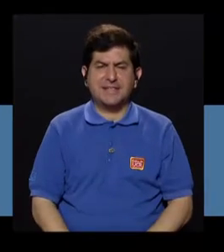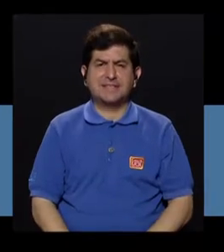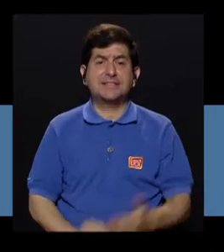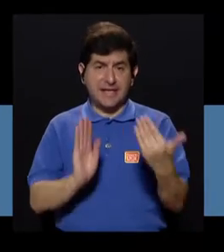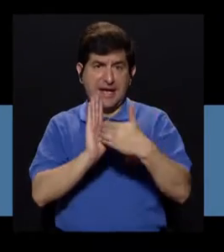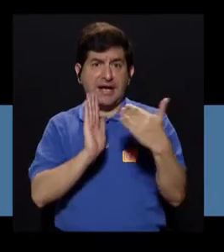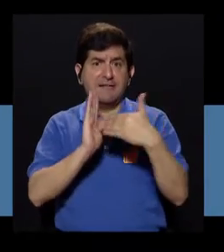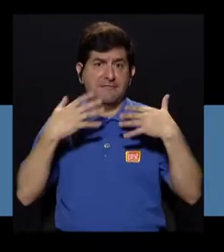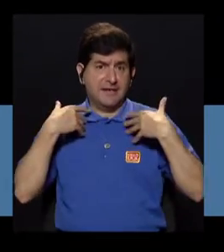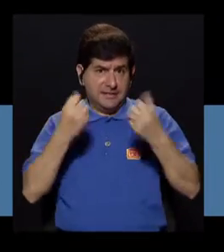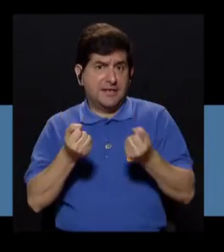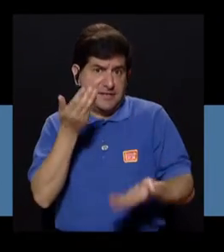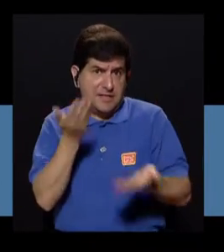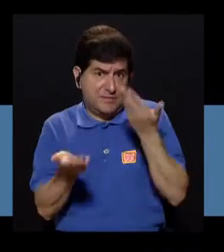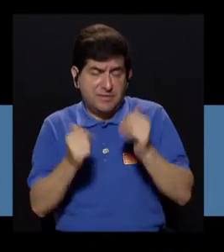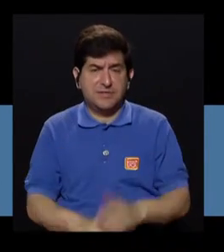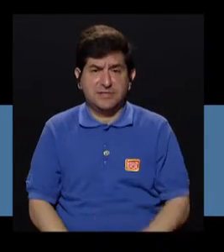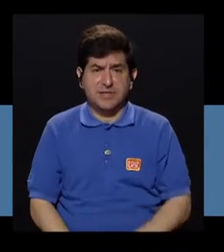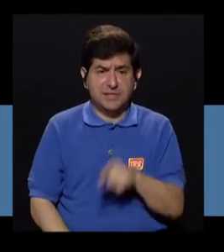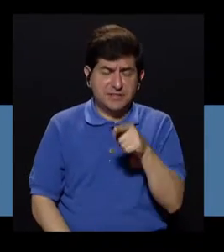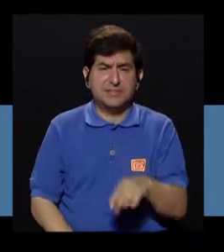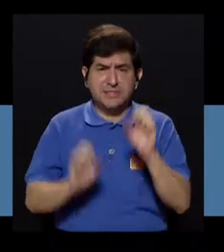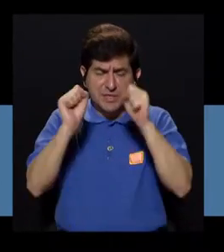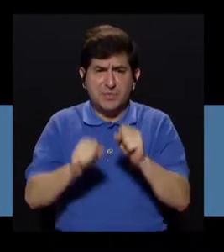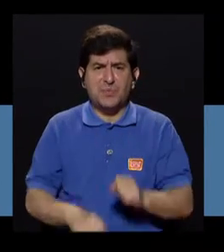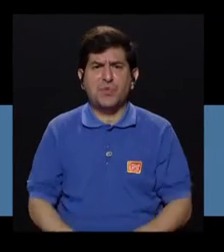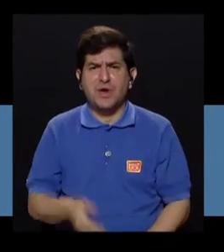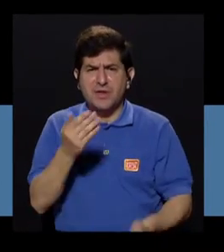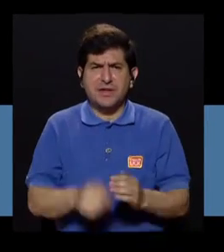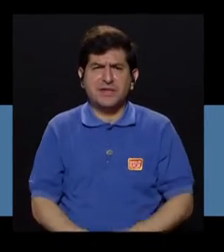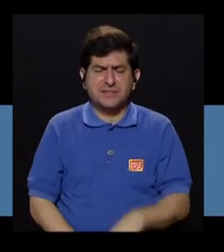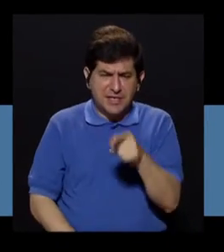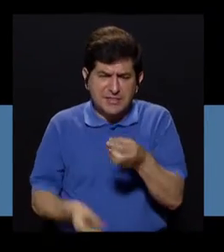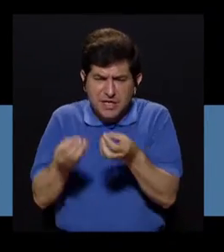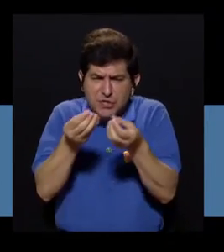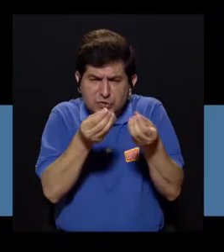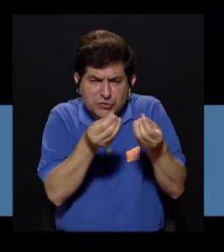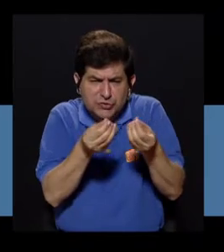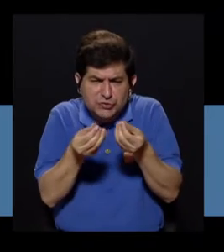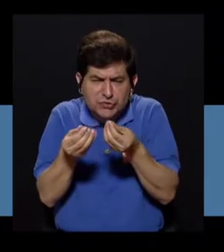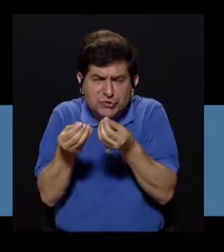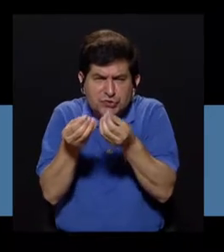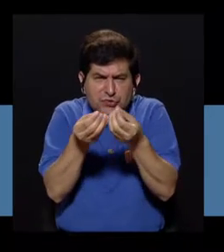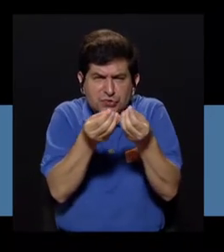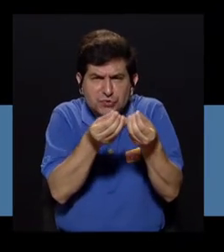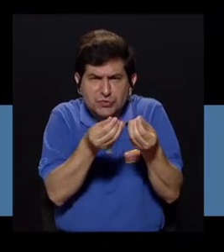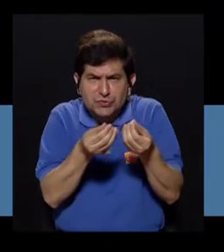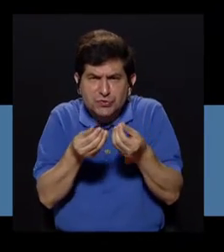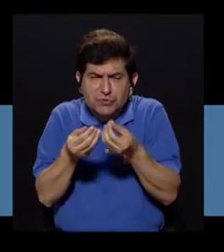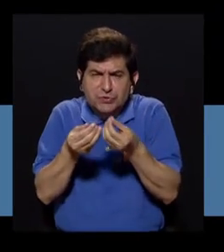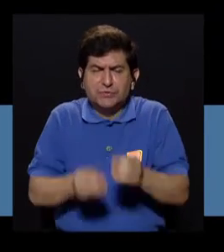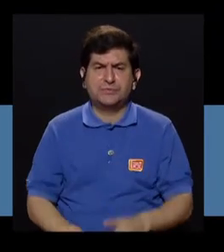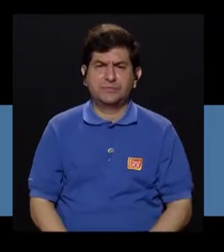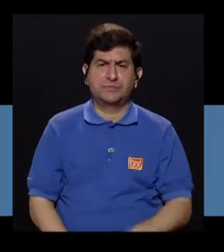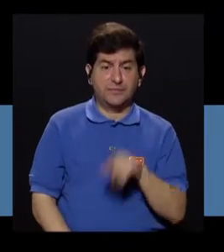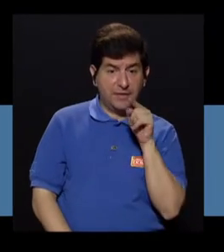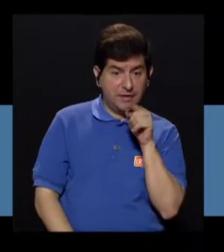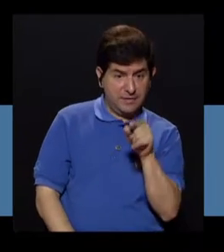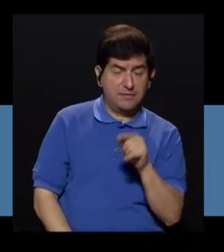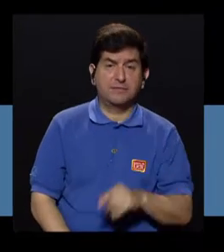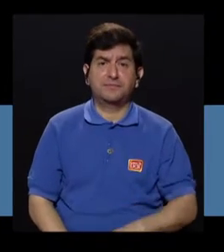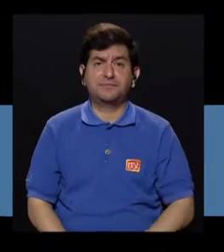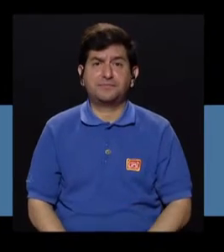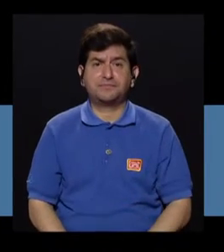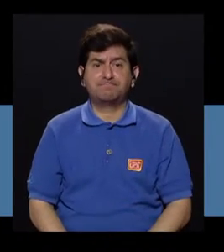perjudicial para la salud en ese caso, si produce digamos el jugo, lo que trae la carne,